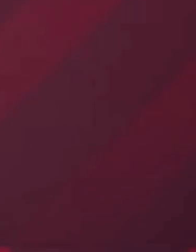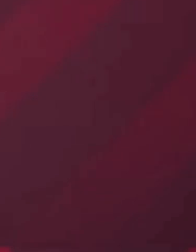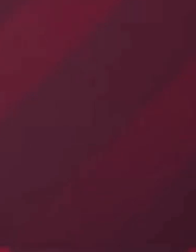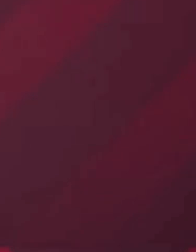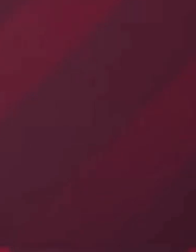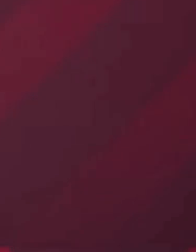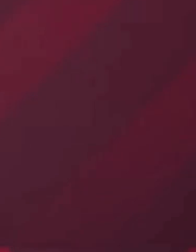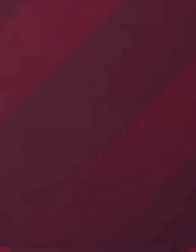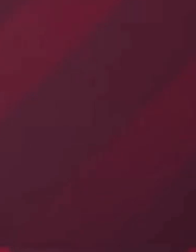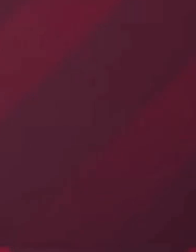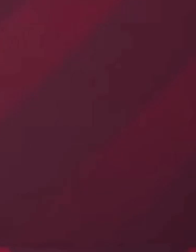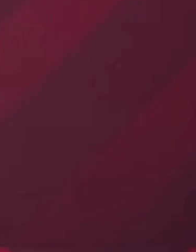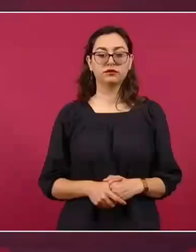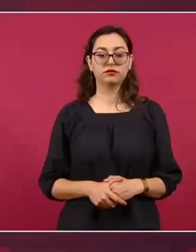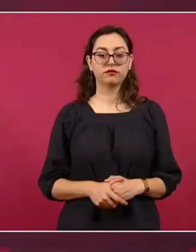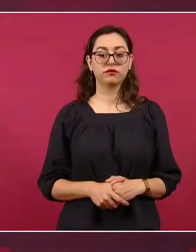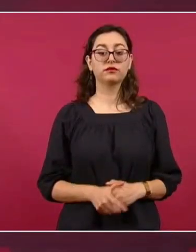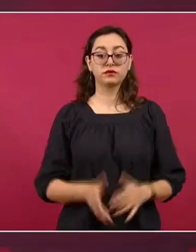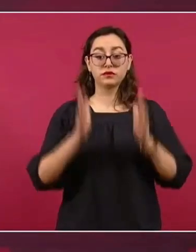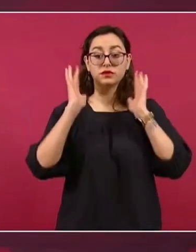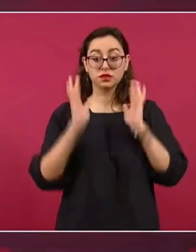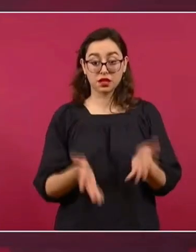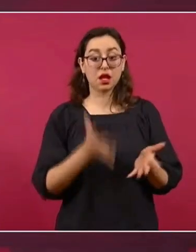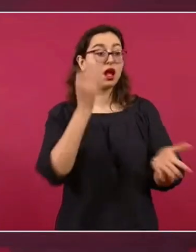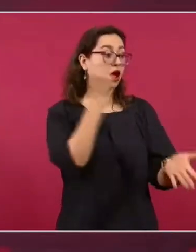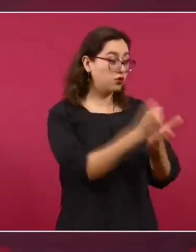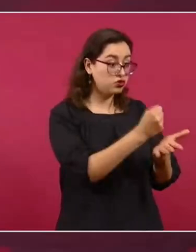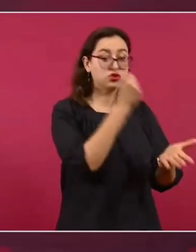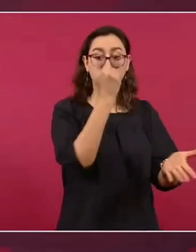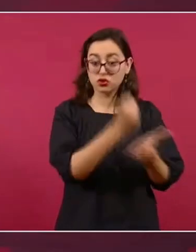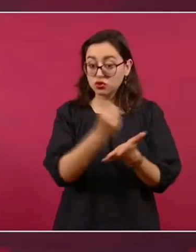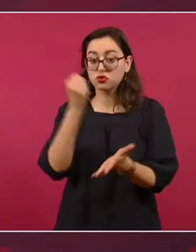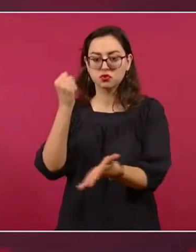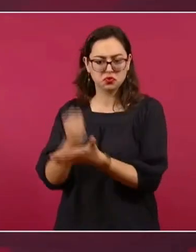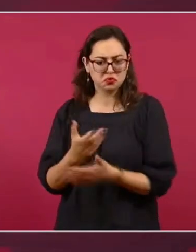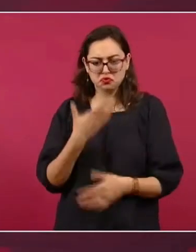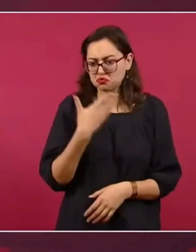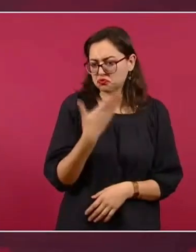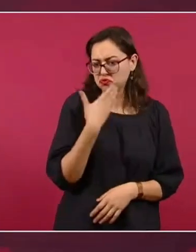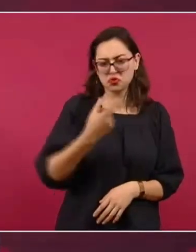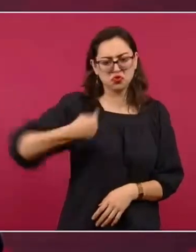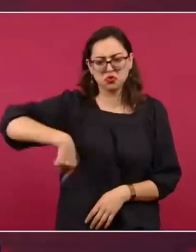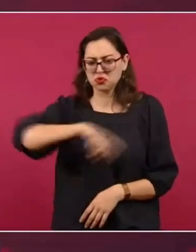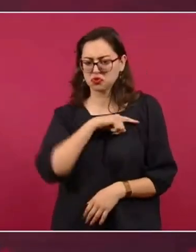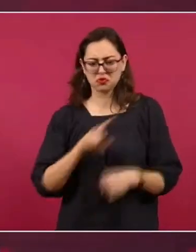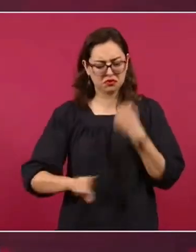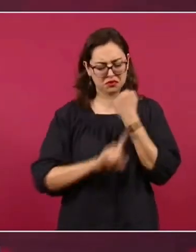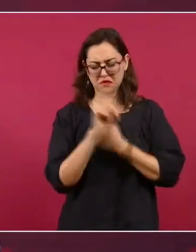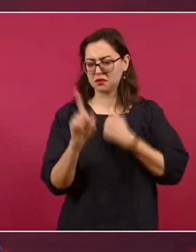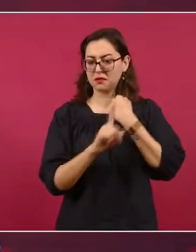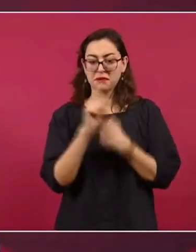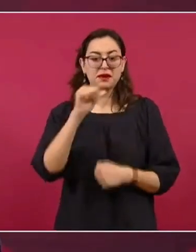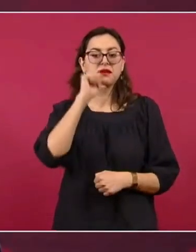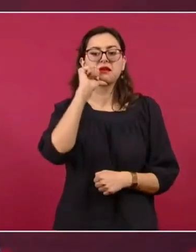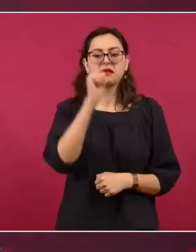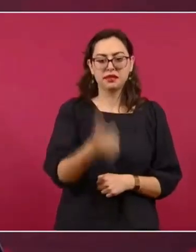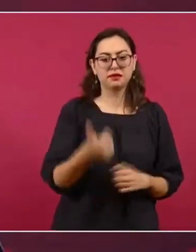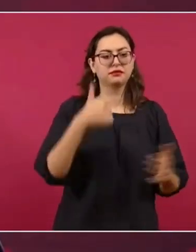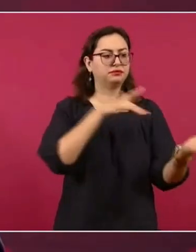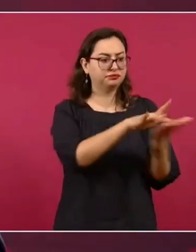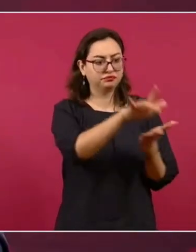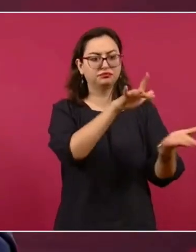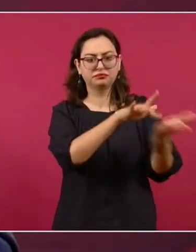a ver si como contraprestación nos ayudan los